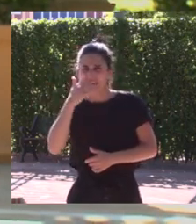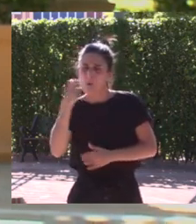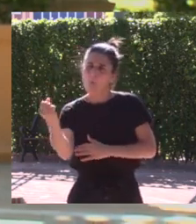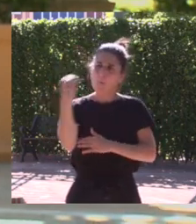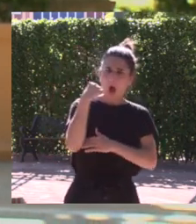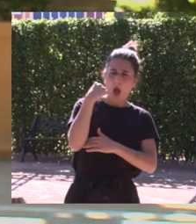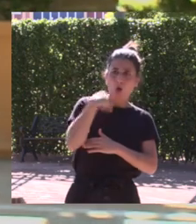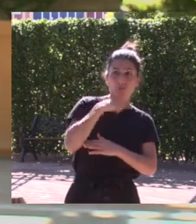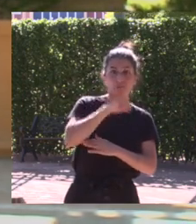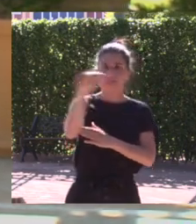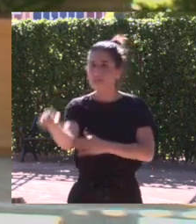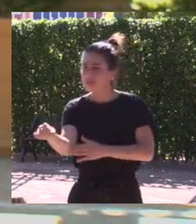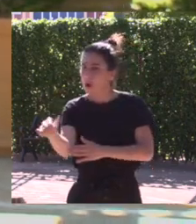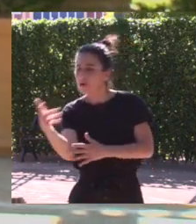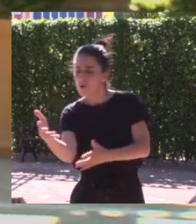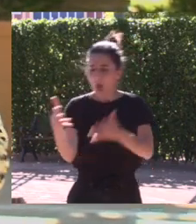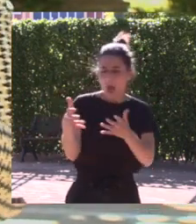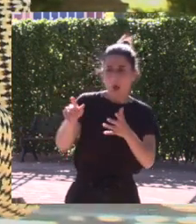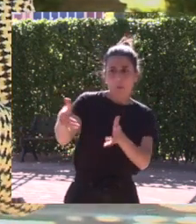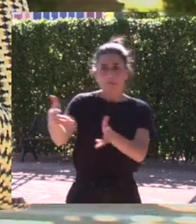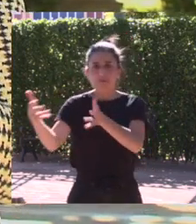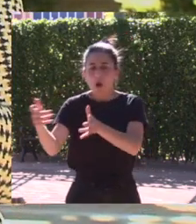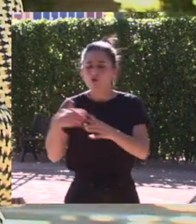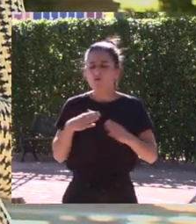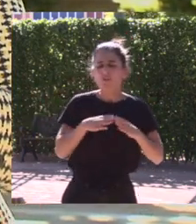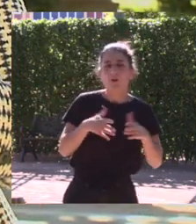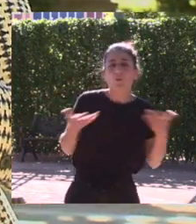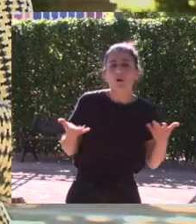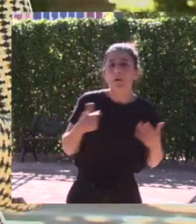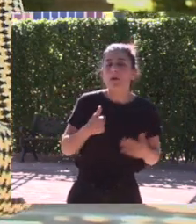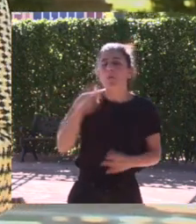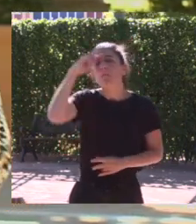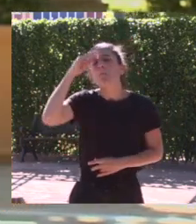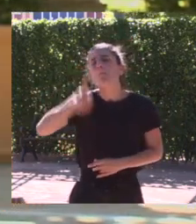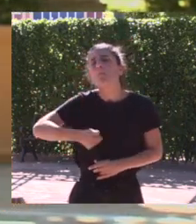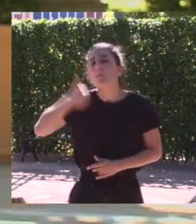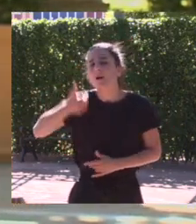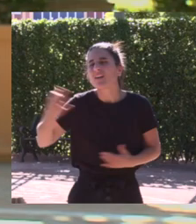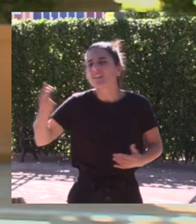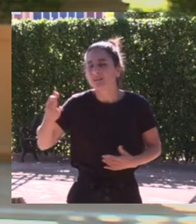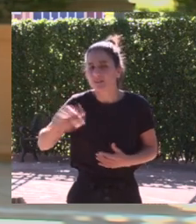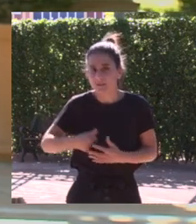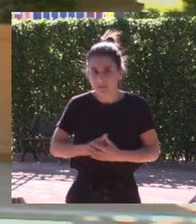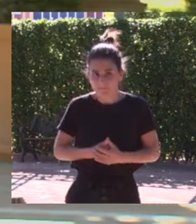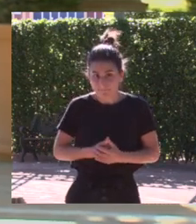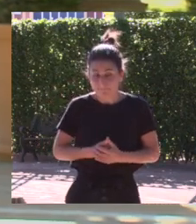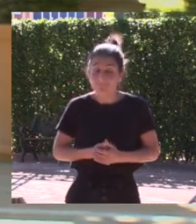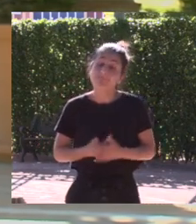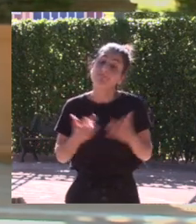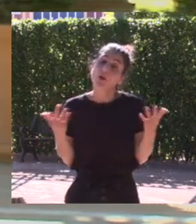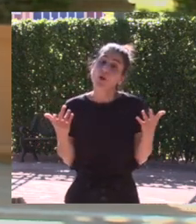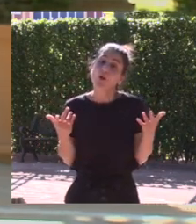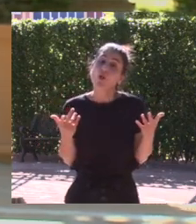si ellos me ganaban, si yo les ganaba, qué barco iba a tener. Una de las cosas que más me preocupó en aquella época